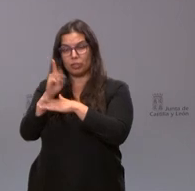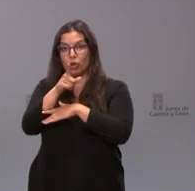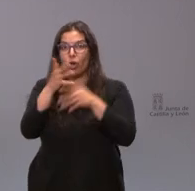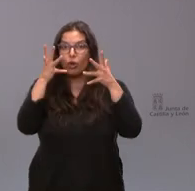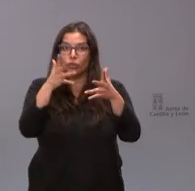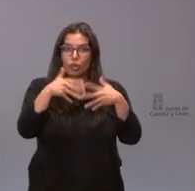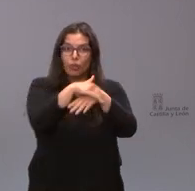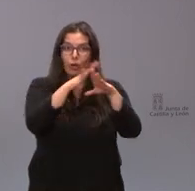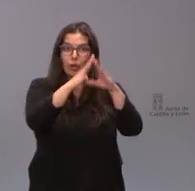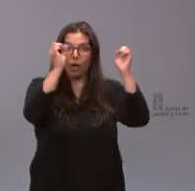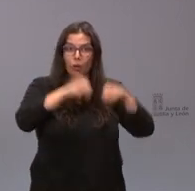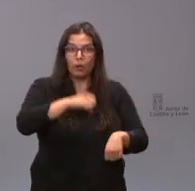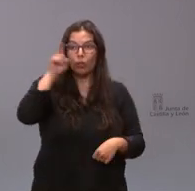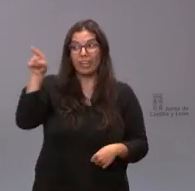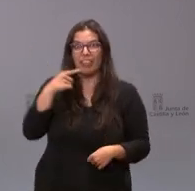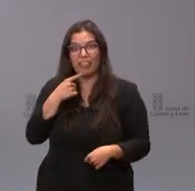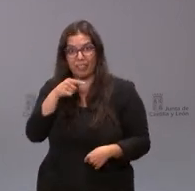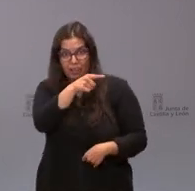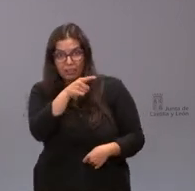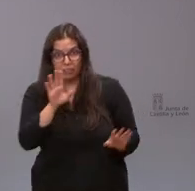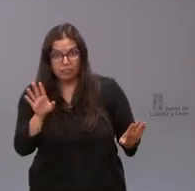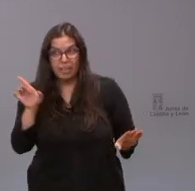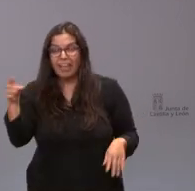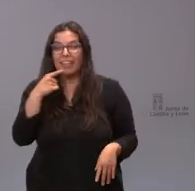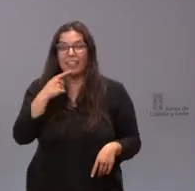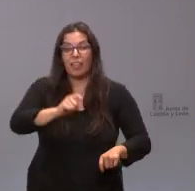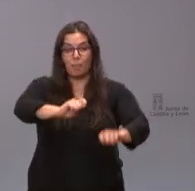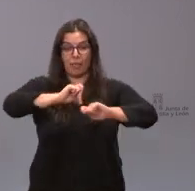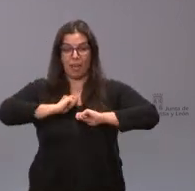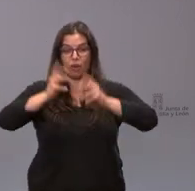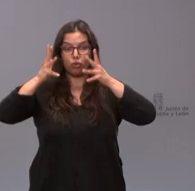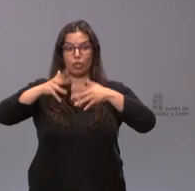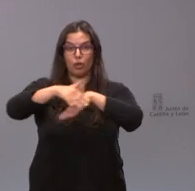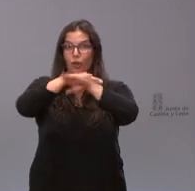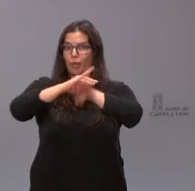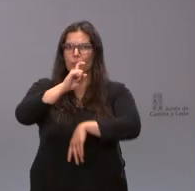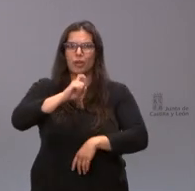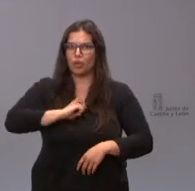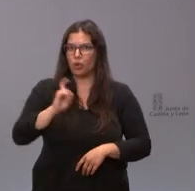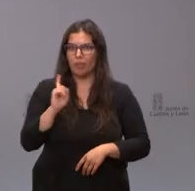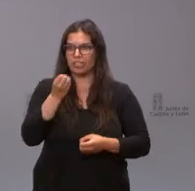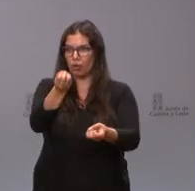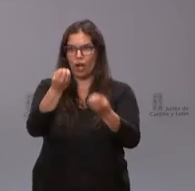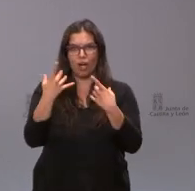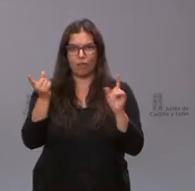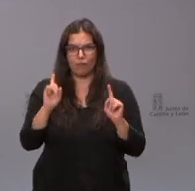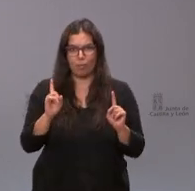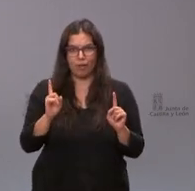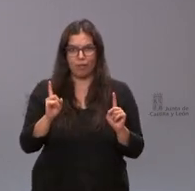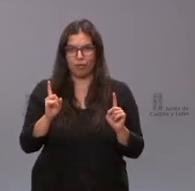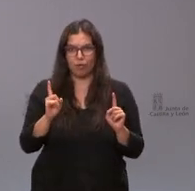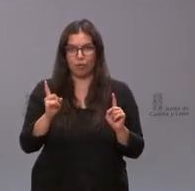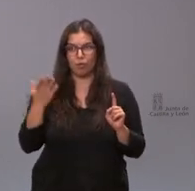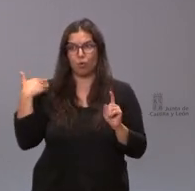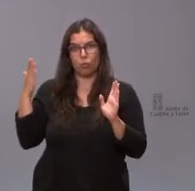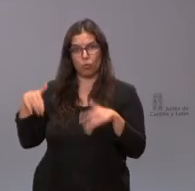transmite como ella dice ella dice que está designada por el consejo de gobierno usted acaba de decir que sí eso no entró en el consejo de gobierno